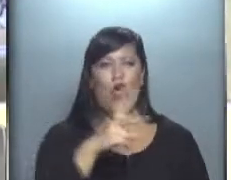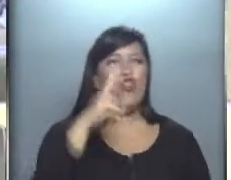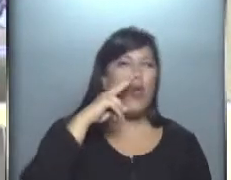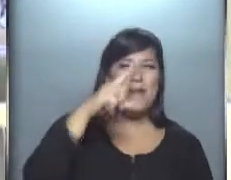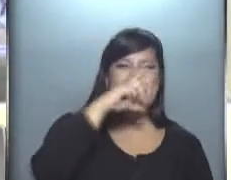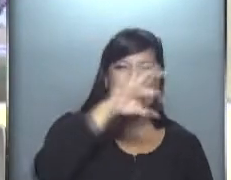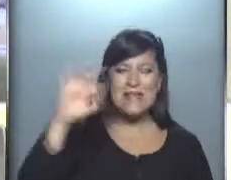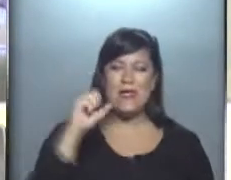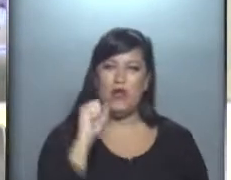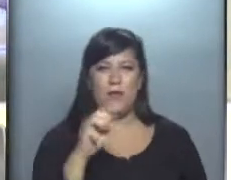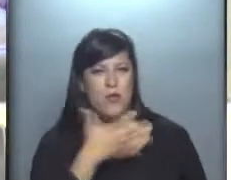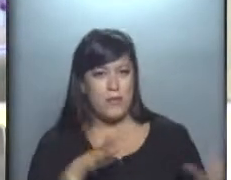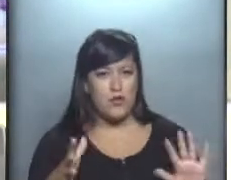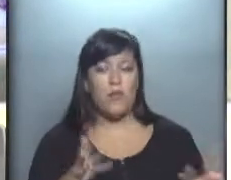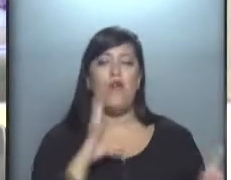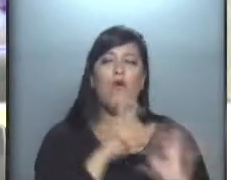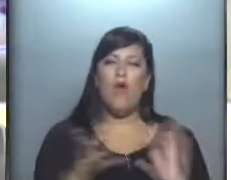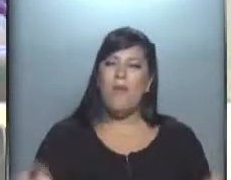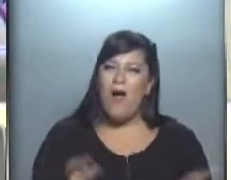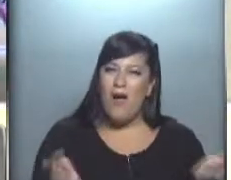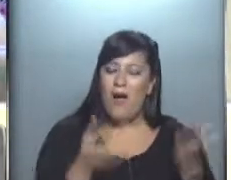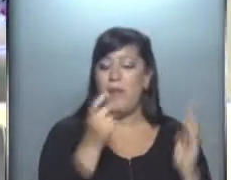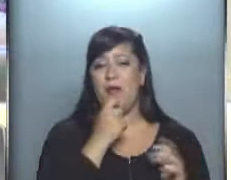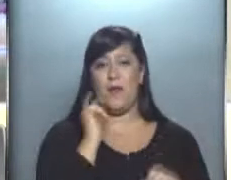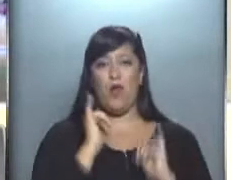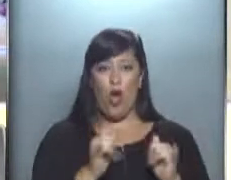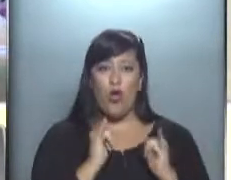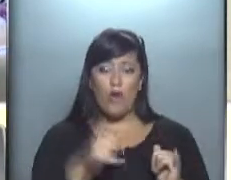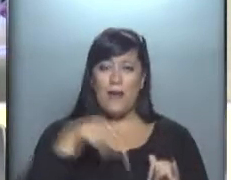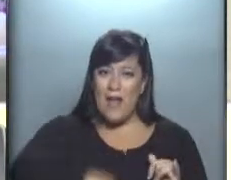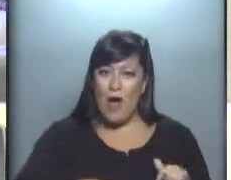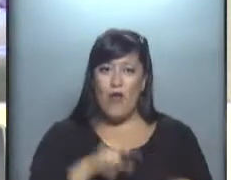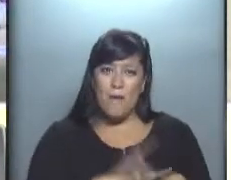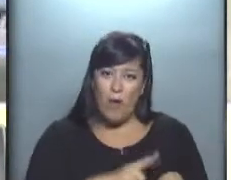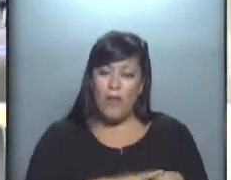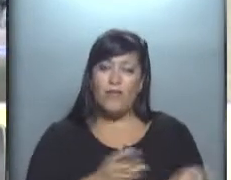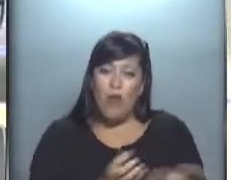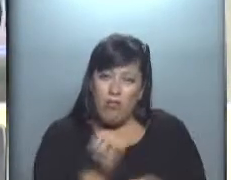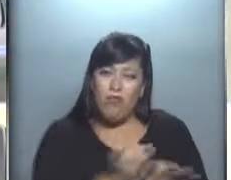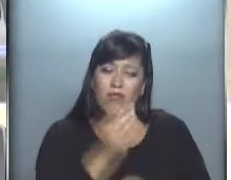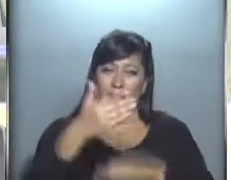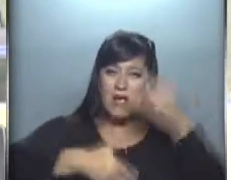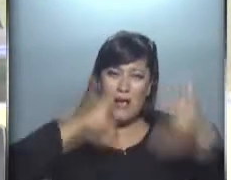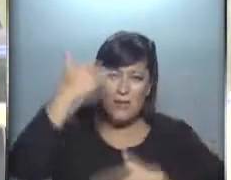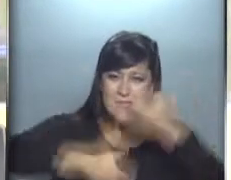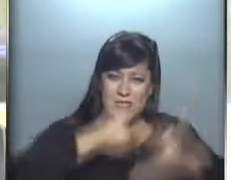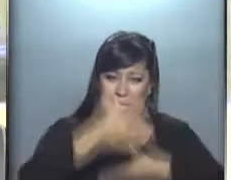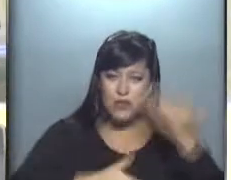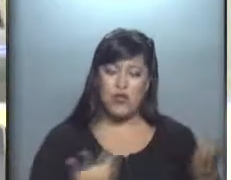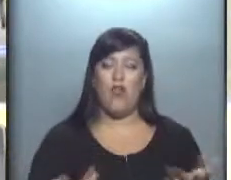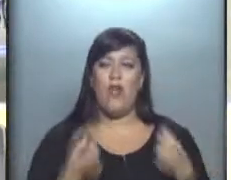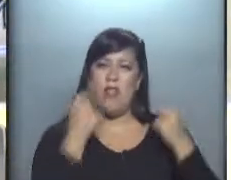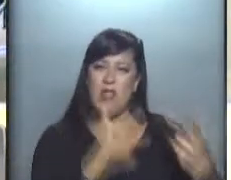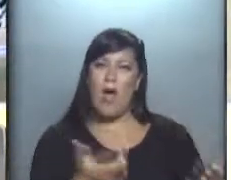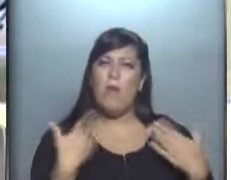Una forma de incentivar que aquellos jóvenes que ya se les está dando una especie de posibilidad